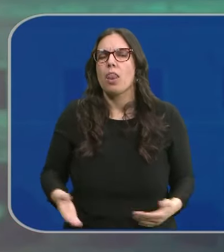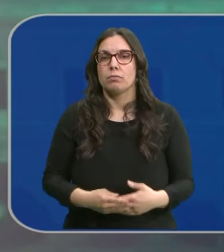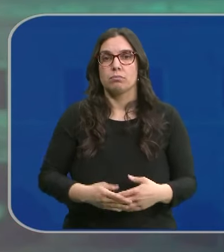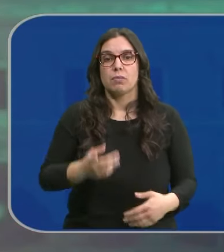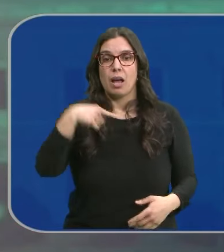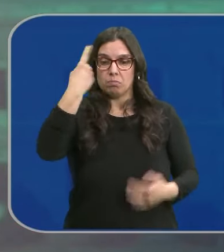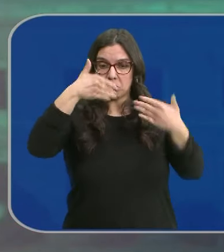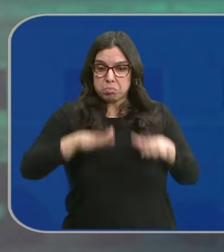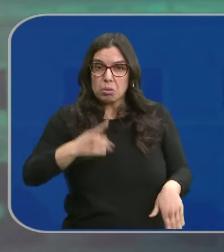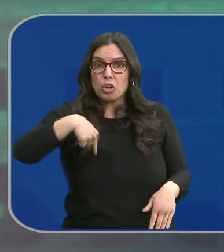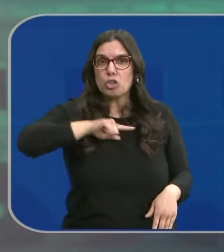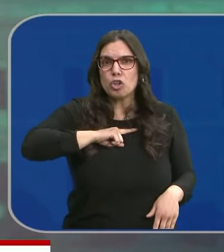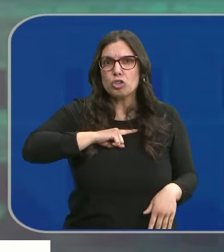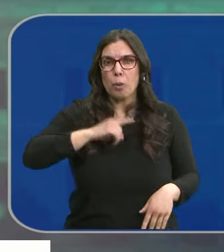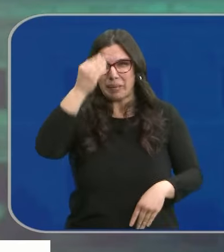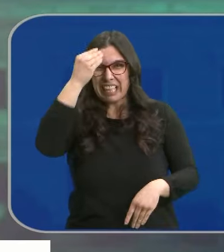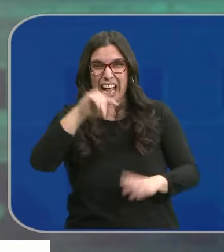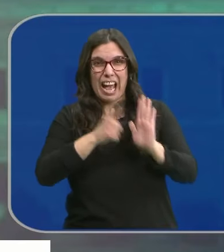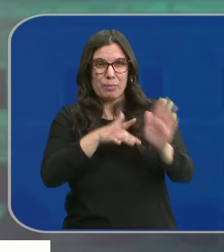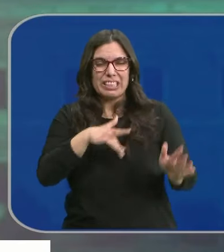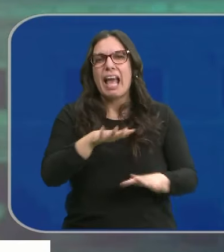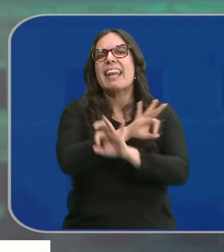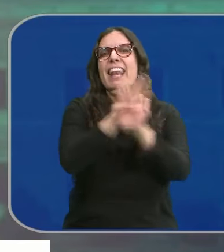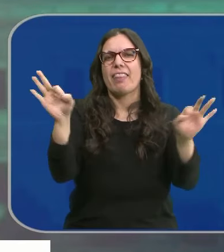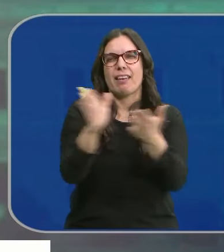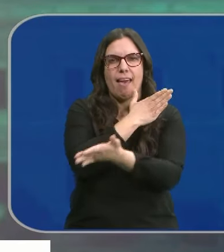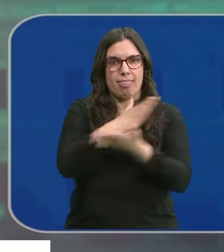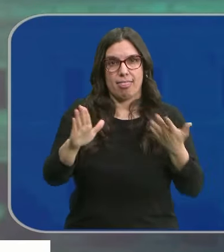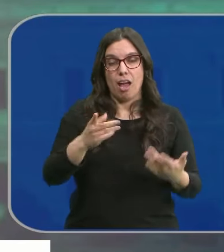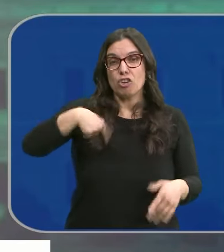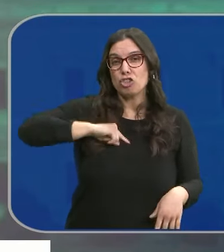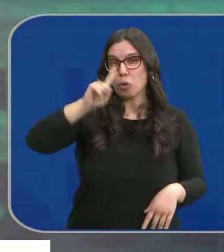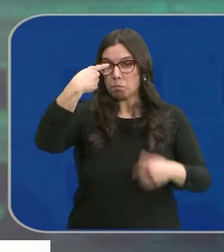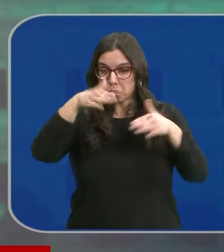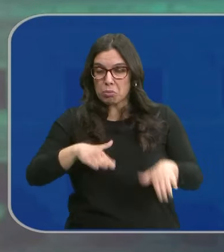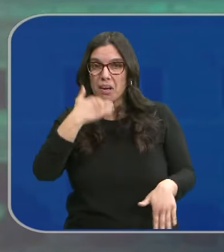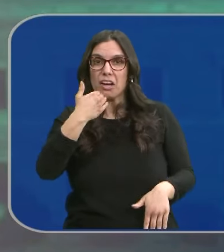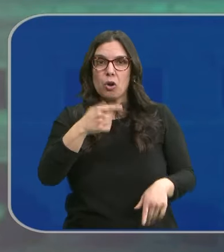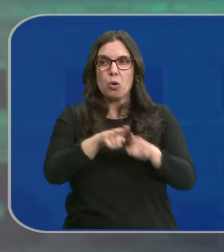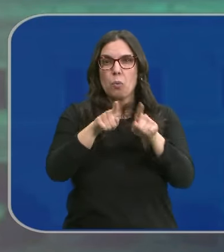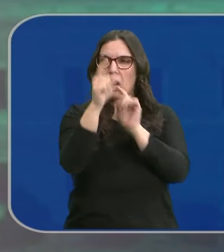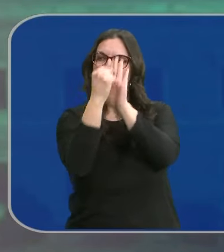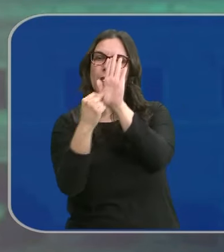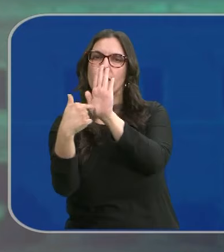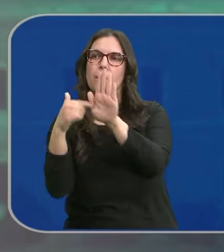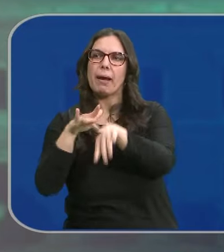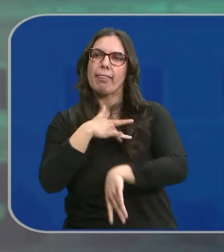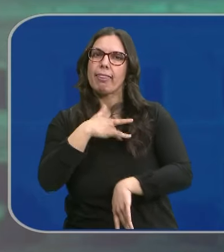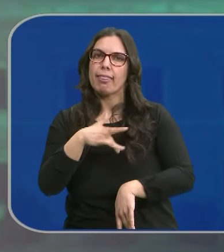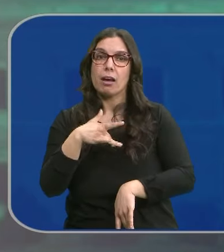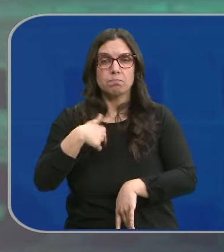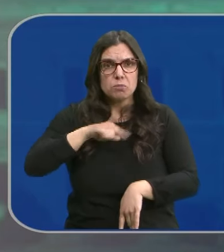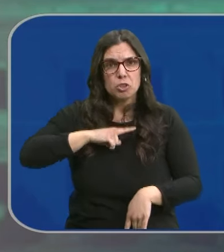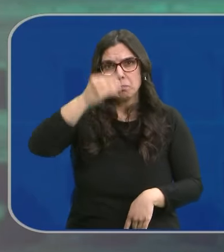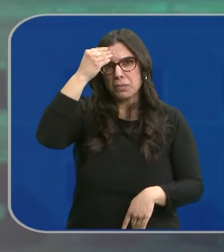pillan un solo segundo planteándonos una ley de amnistía y a nosotros no nos pillan poniendo condiciones para unos indultos